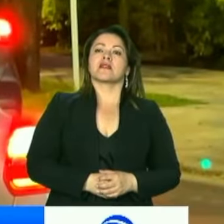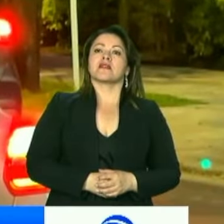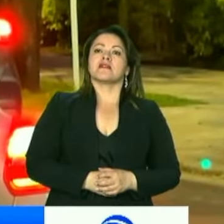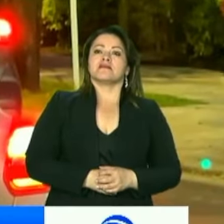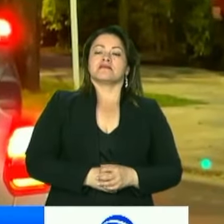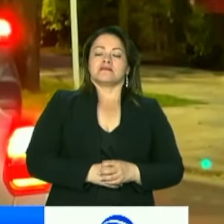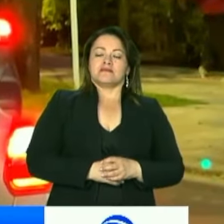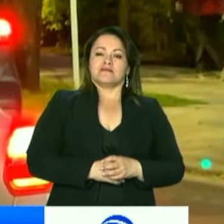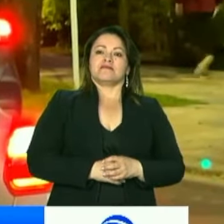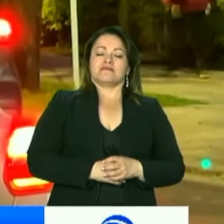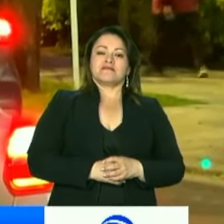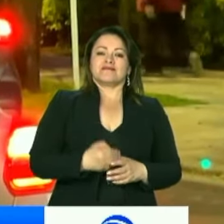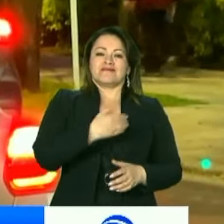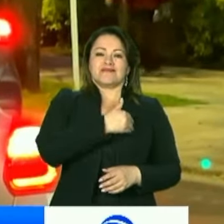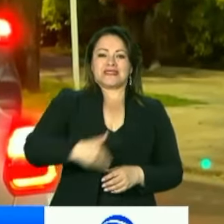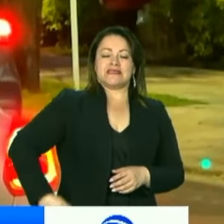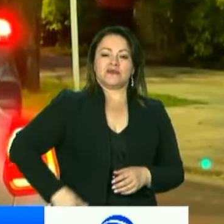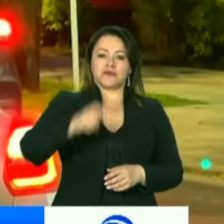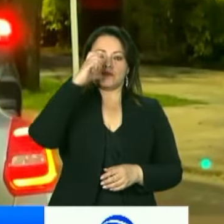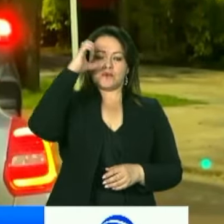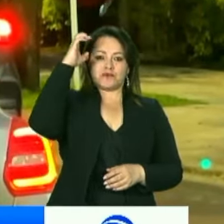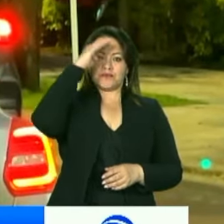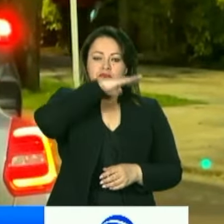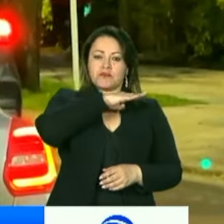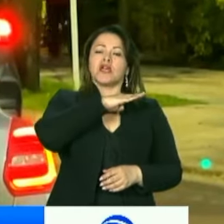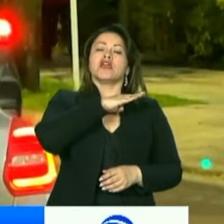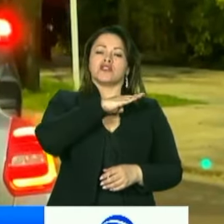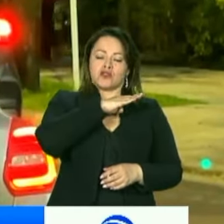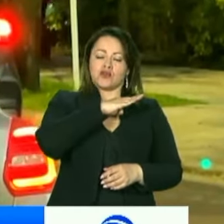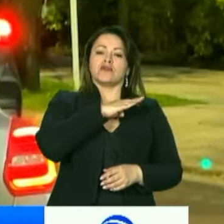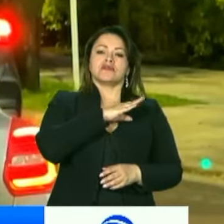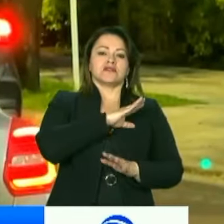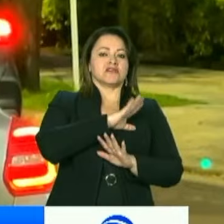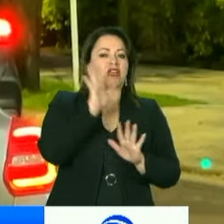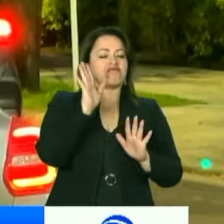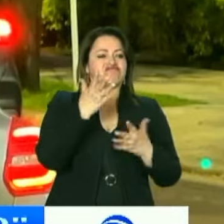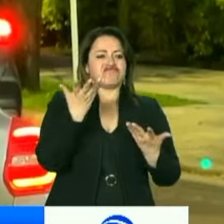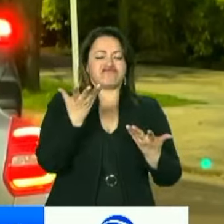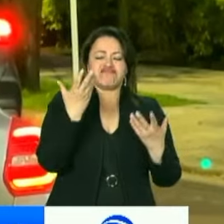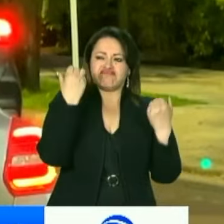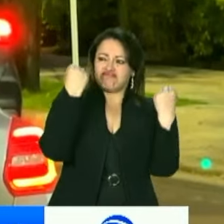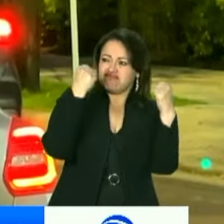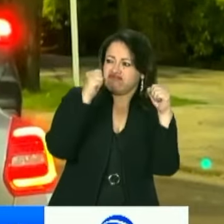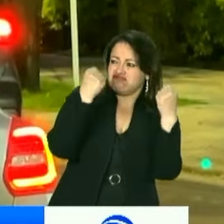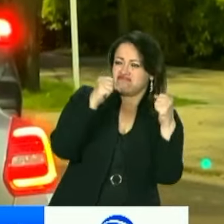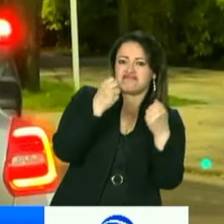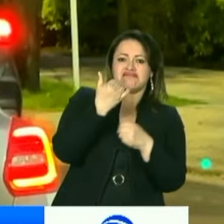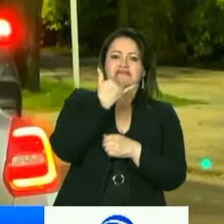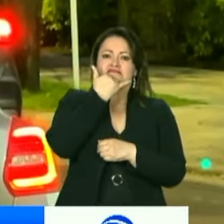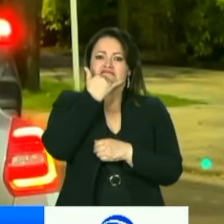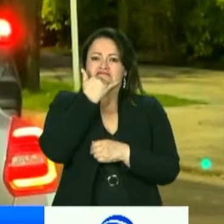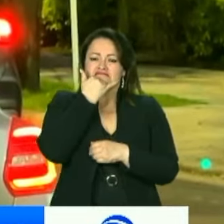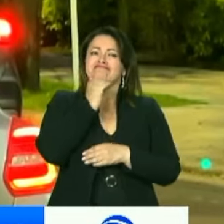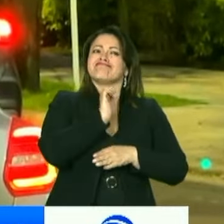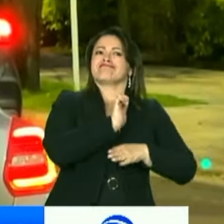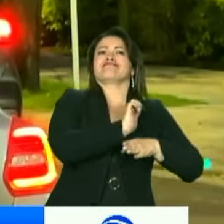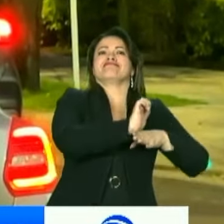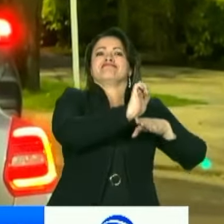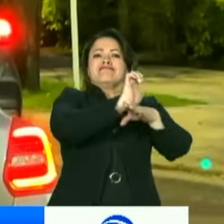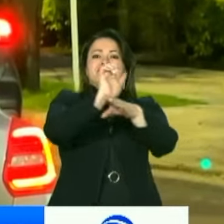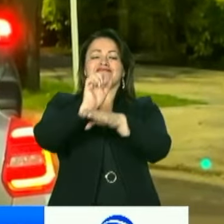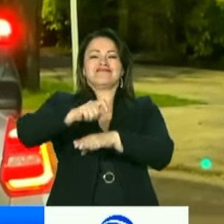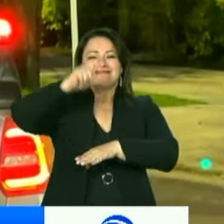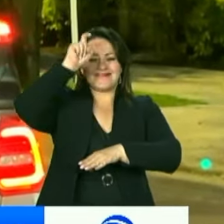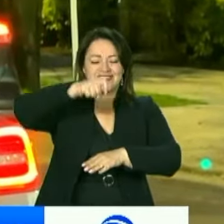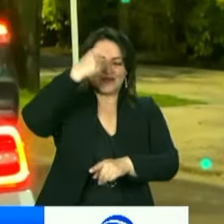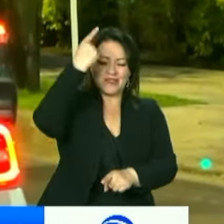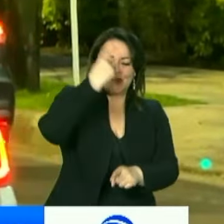¿Qué tal? Pues el presidente Gustavo Petro insta a las ramas del poder y a las entidades del Estado a cumplir los acuerdos